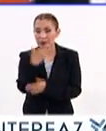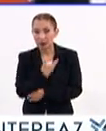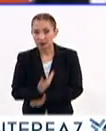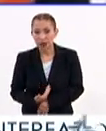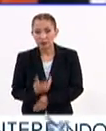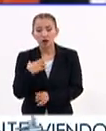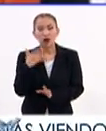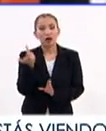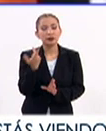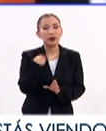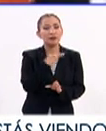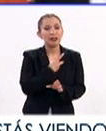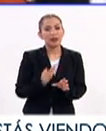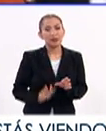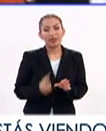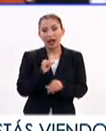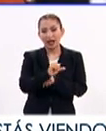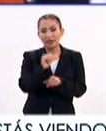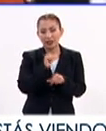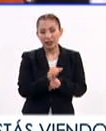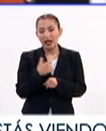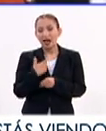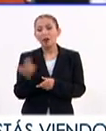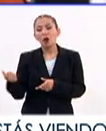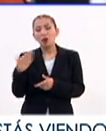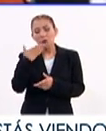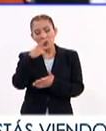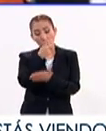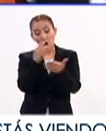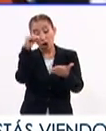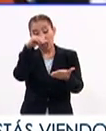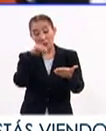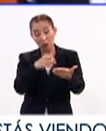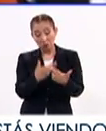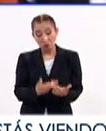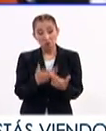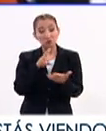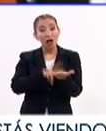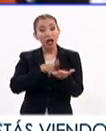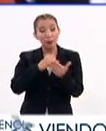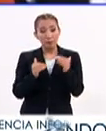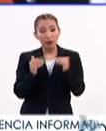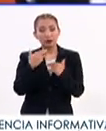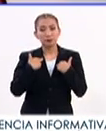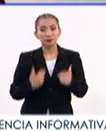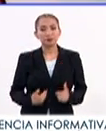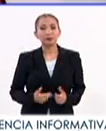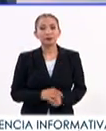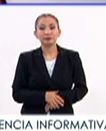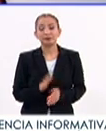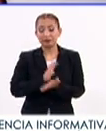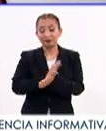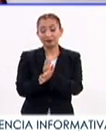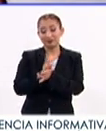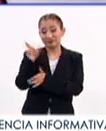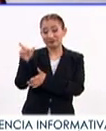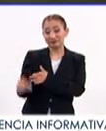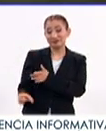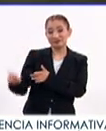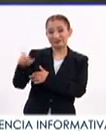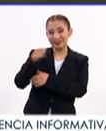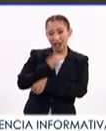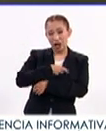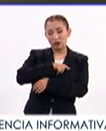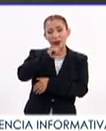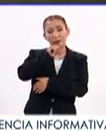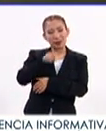presidente Moreno y querida vicepresidenta de Argentina por un programa que nos enriquece y nos hace más humanos. La discriminación por la condición